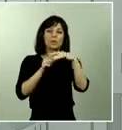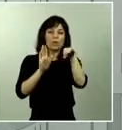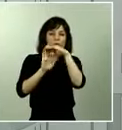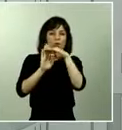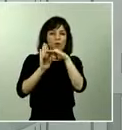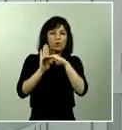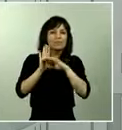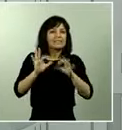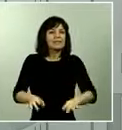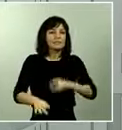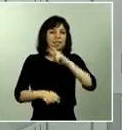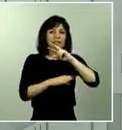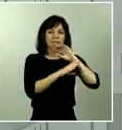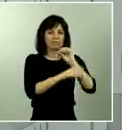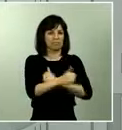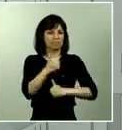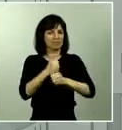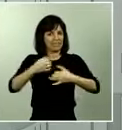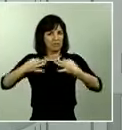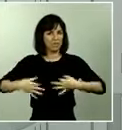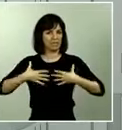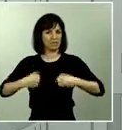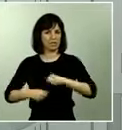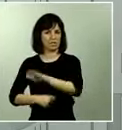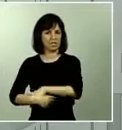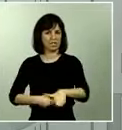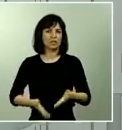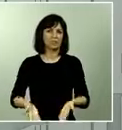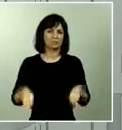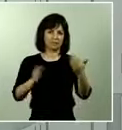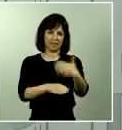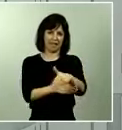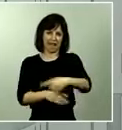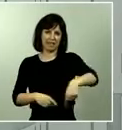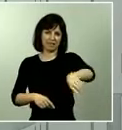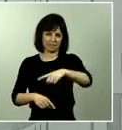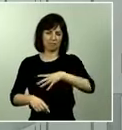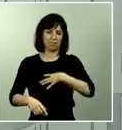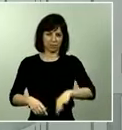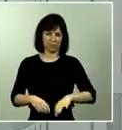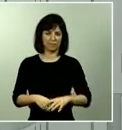su seguridad y su salud, puedan salir de sus domicilios.